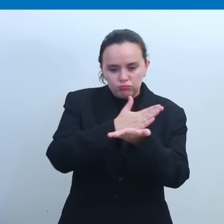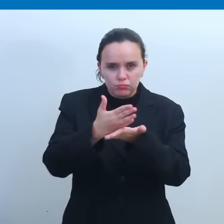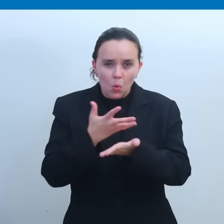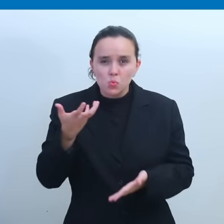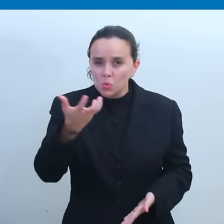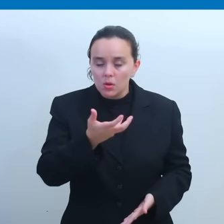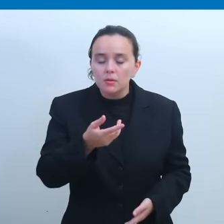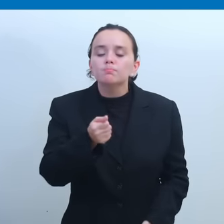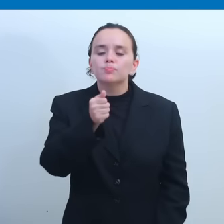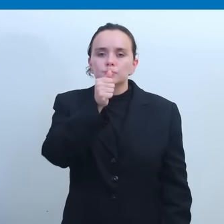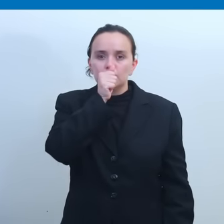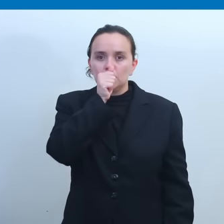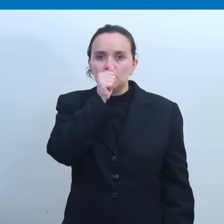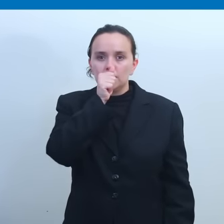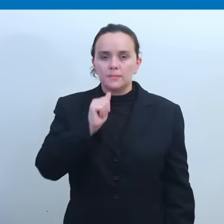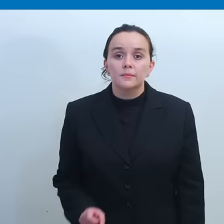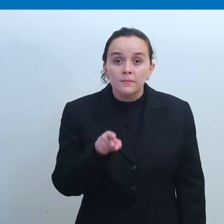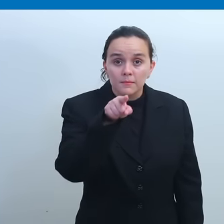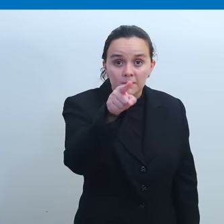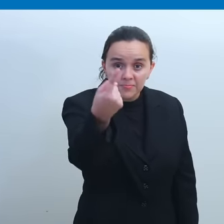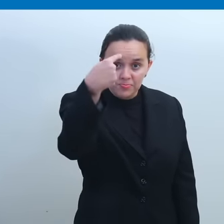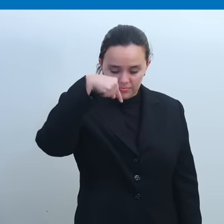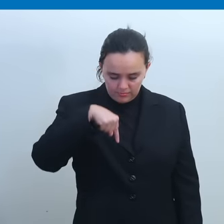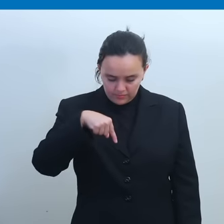nosotros será manejada de manera confidencial.